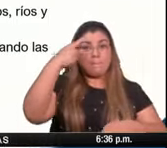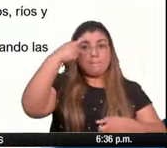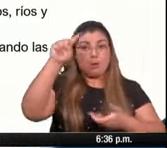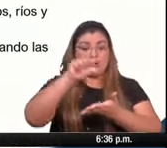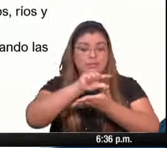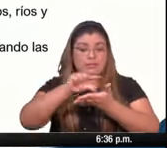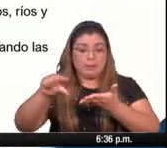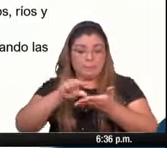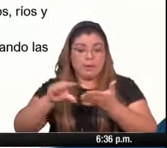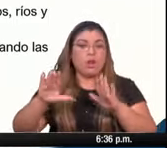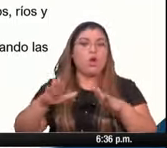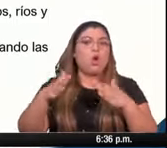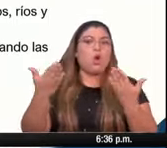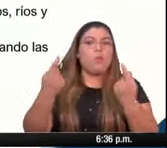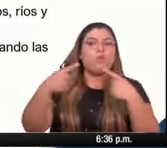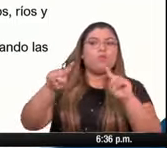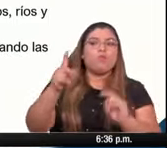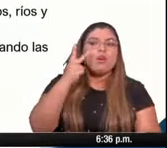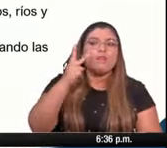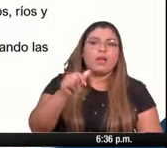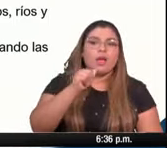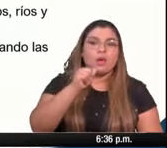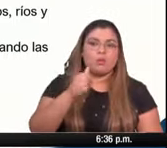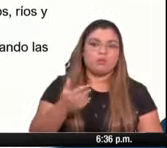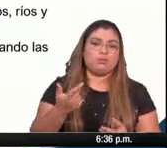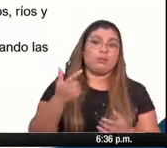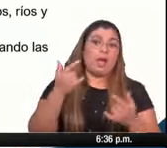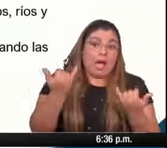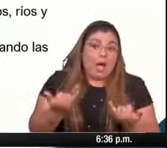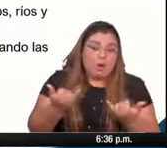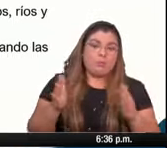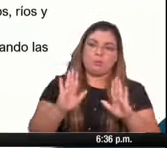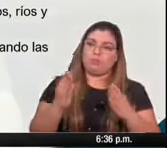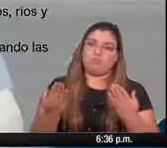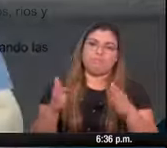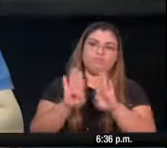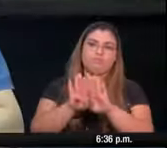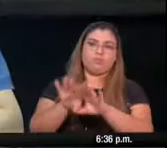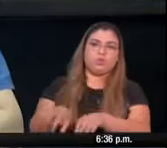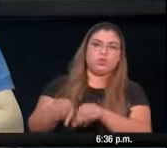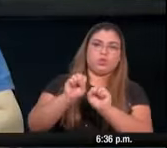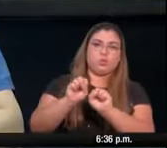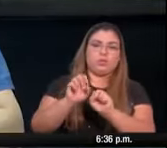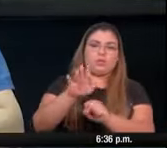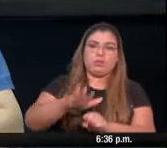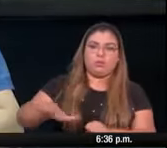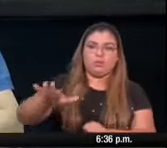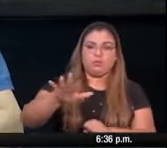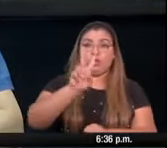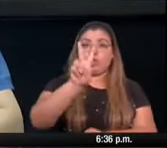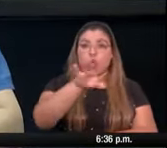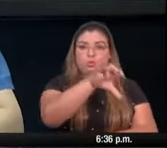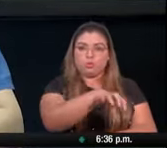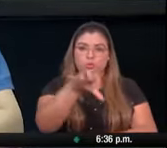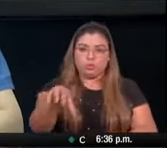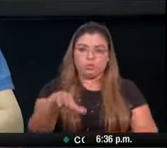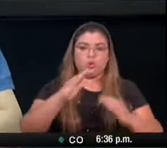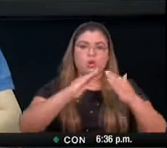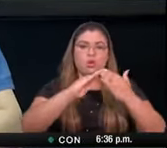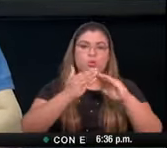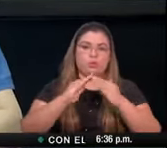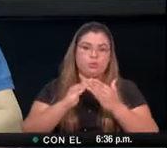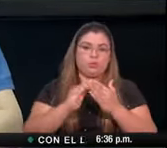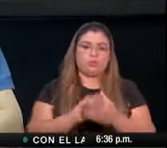la situación de salud volvemos a recalcar no solamente es el incremento del